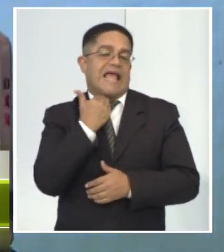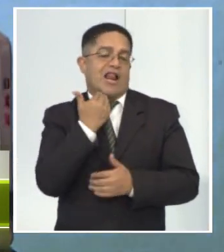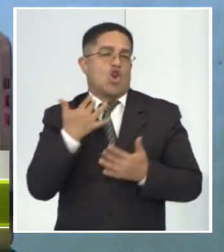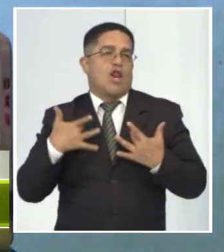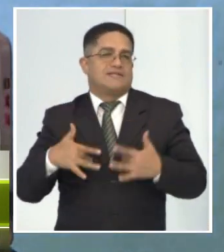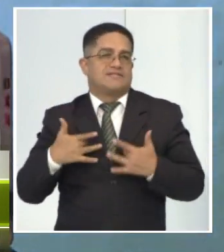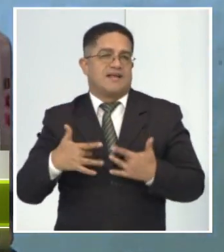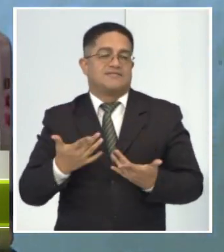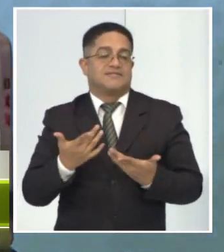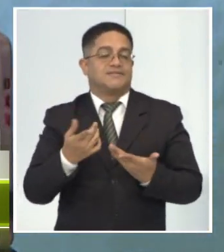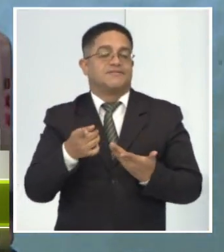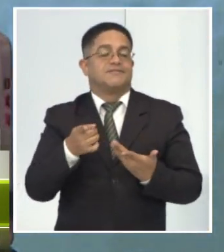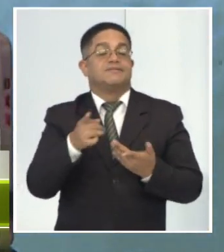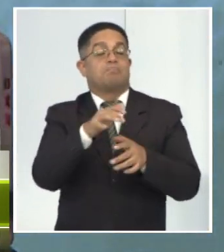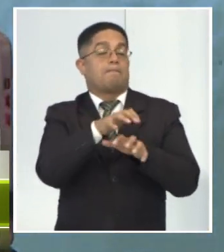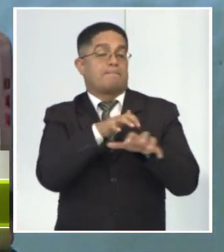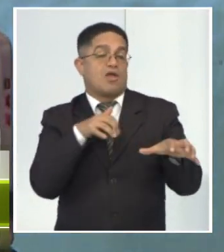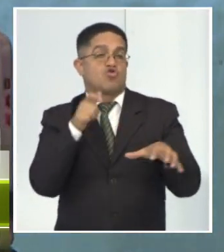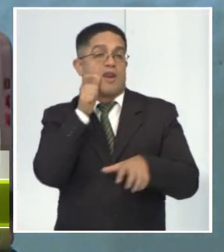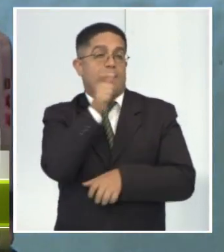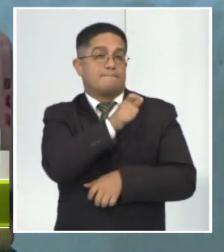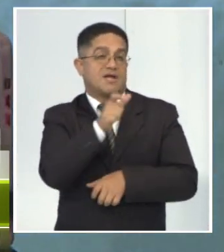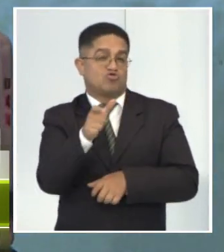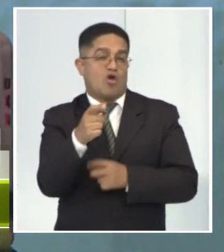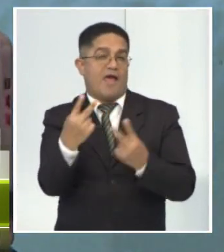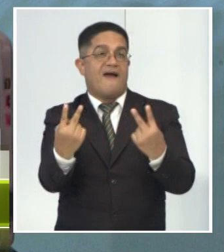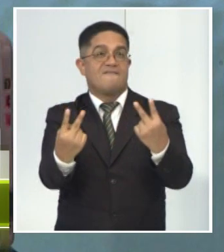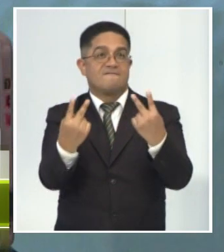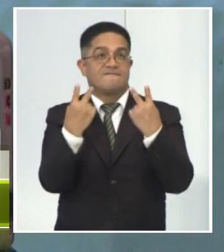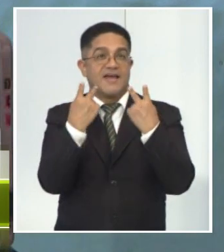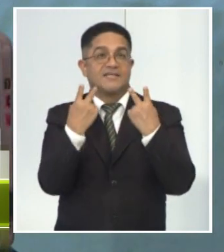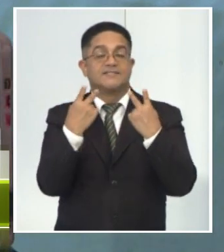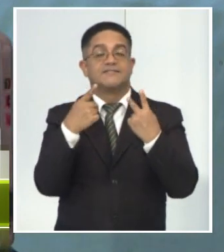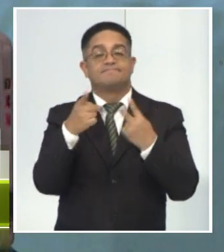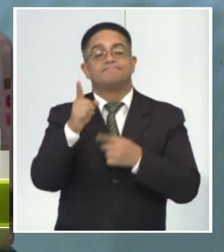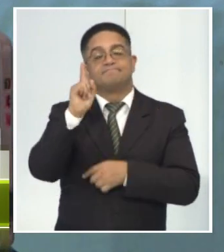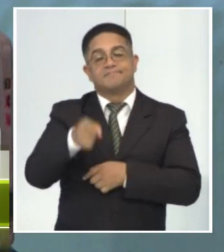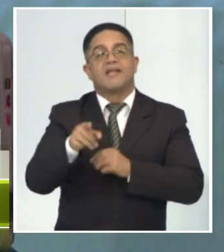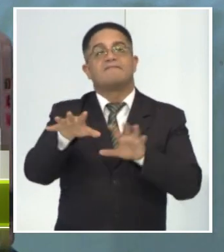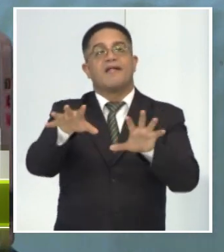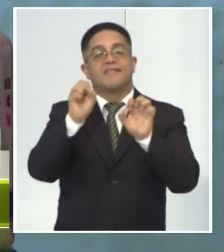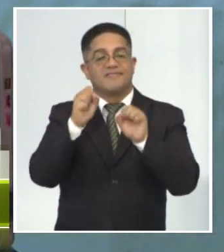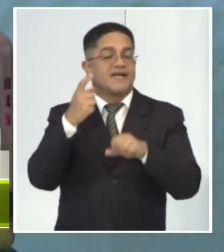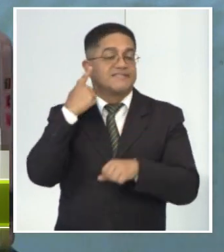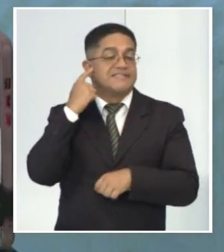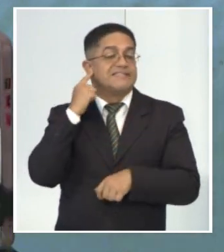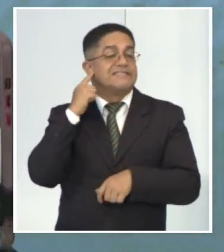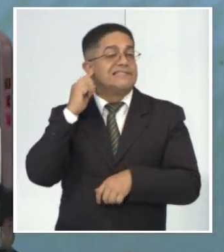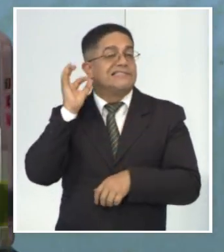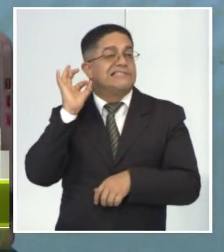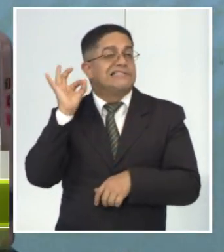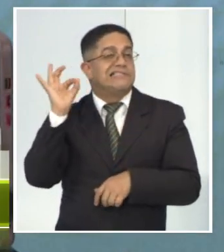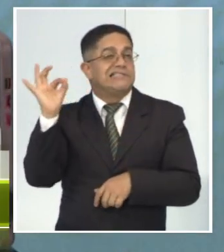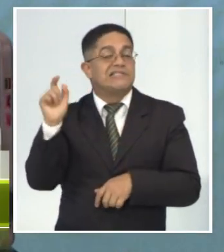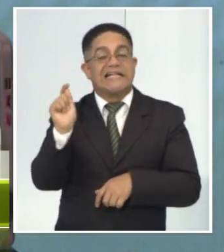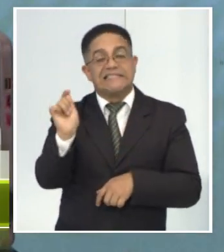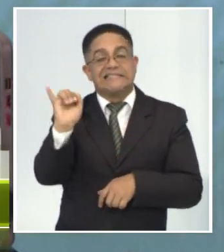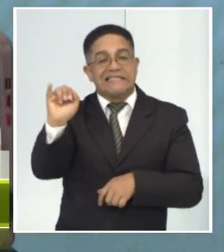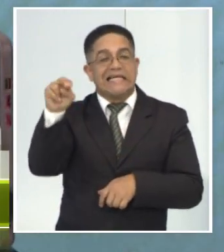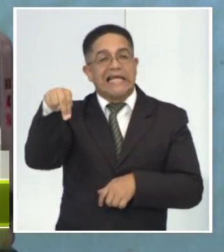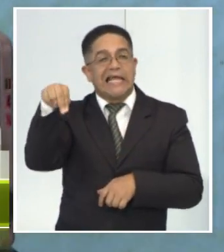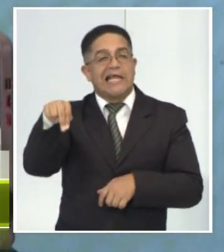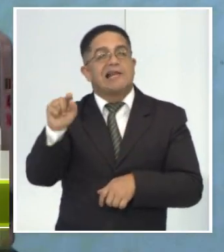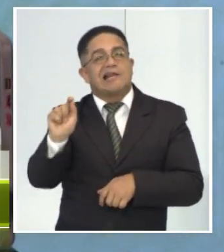principal para la mayoría de los televidentes es hacer entender que el tínitus está relacionado